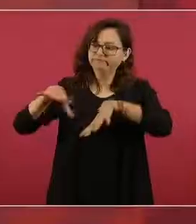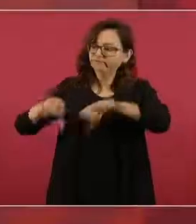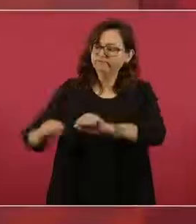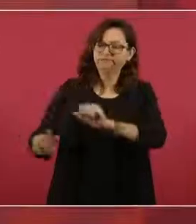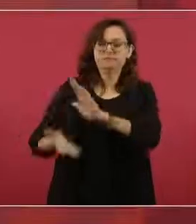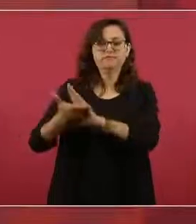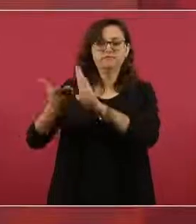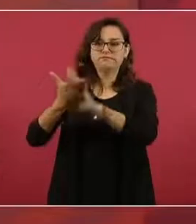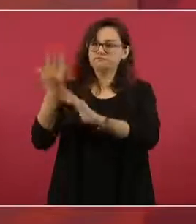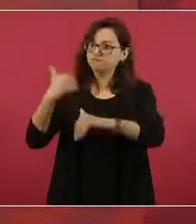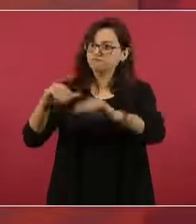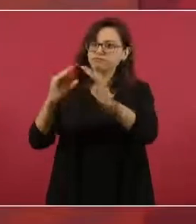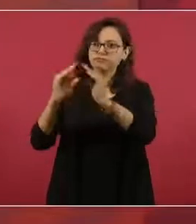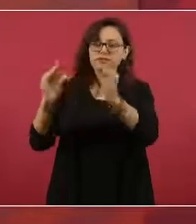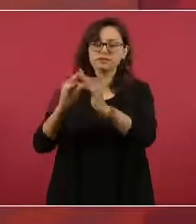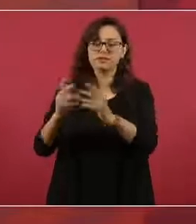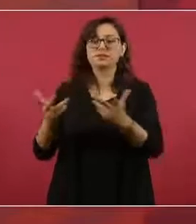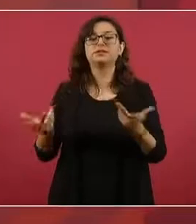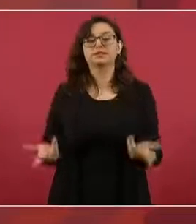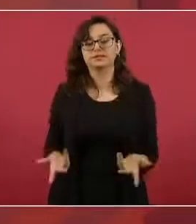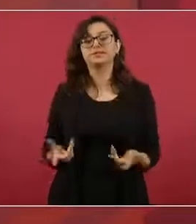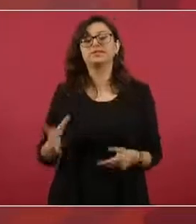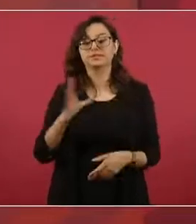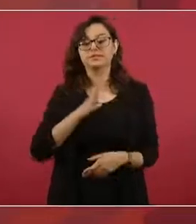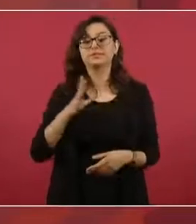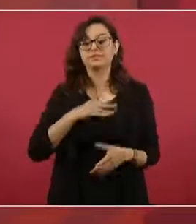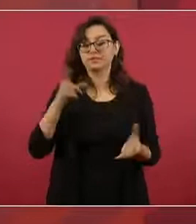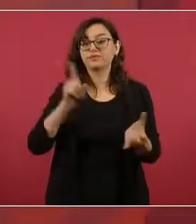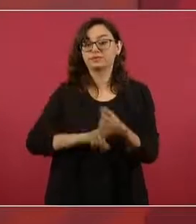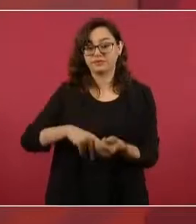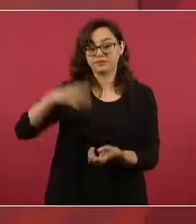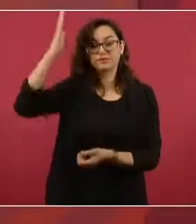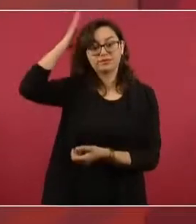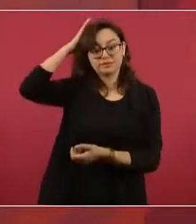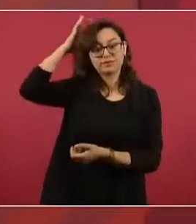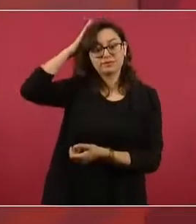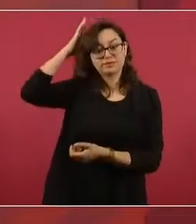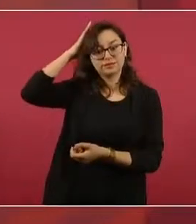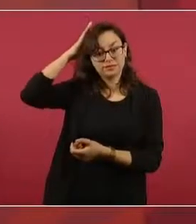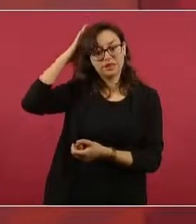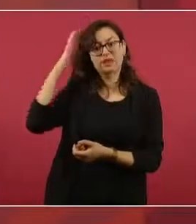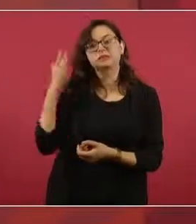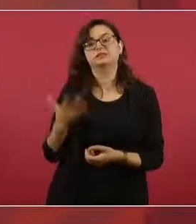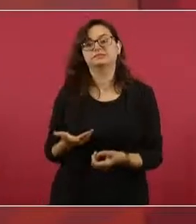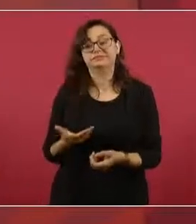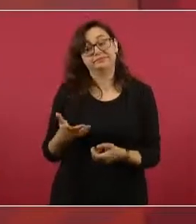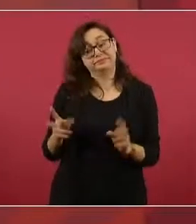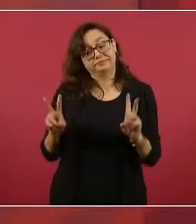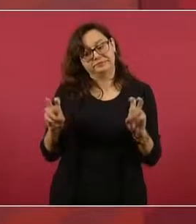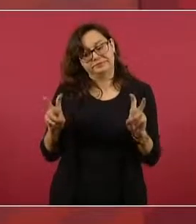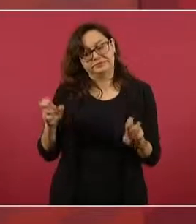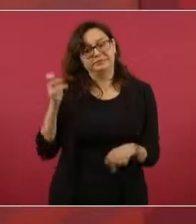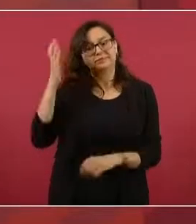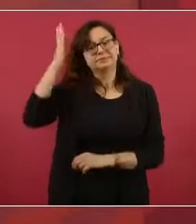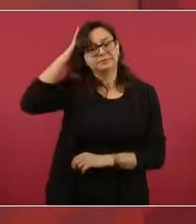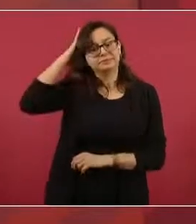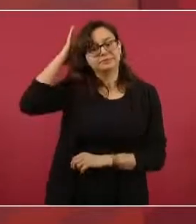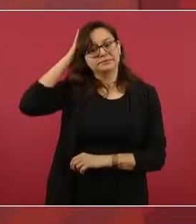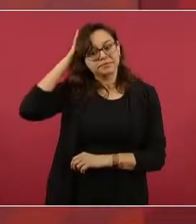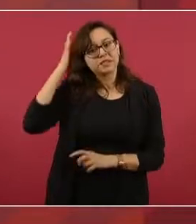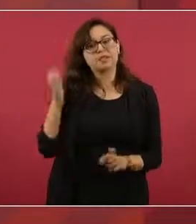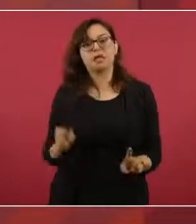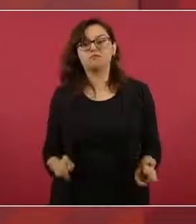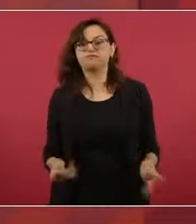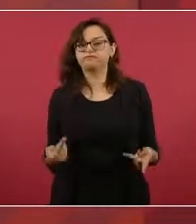líderes, entre comillas, que